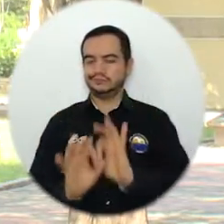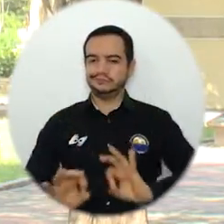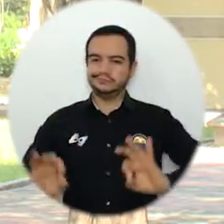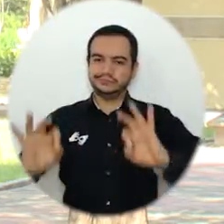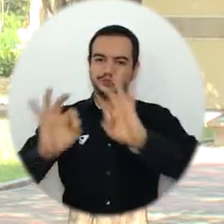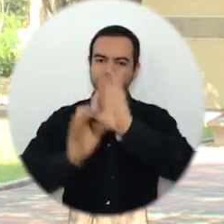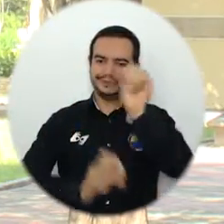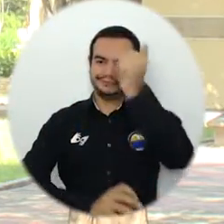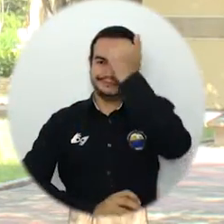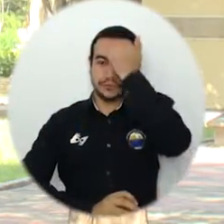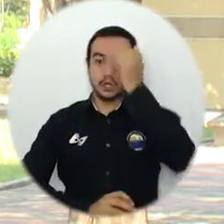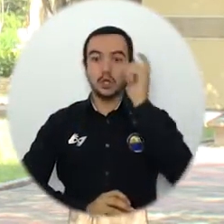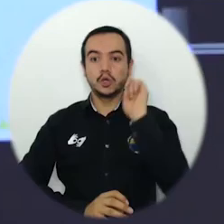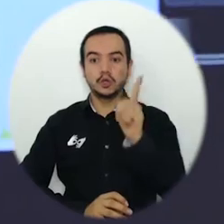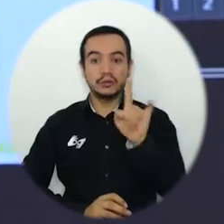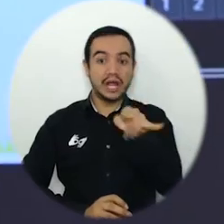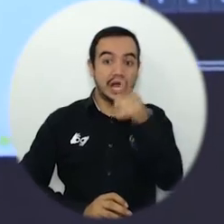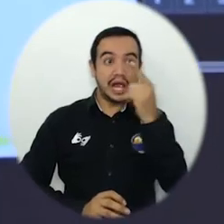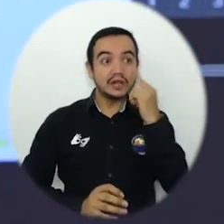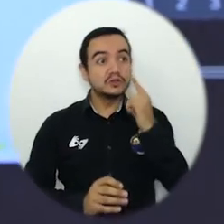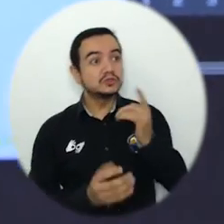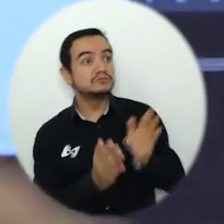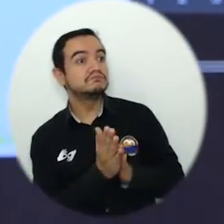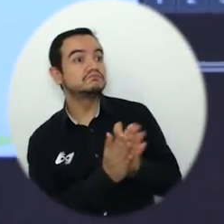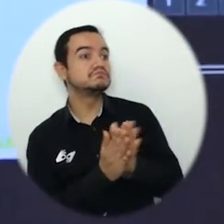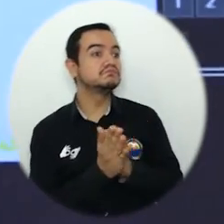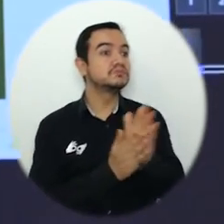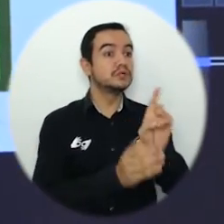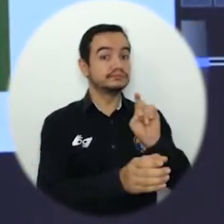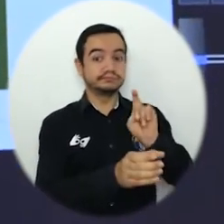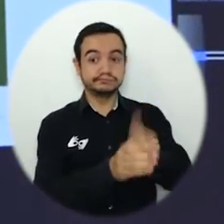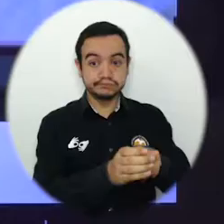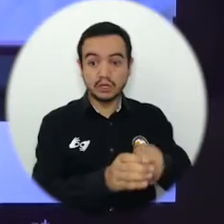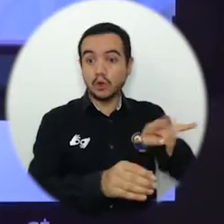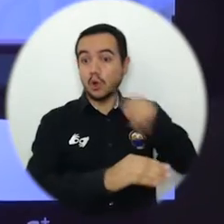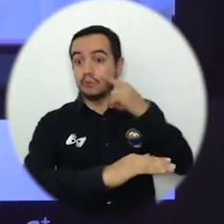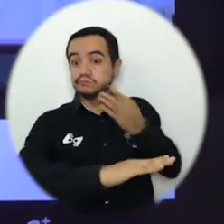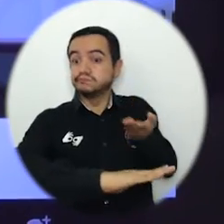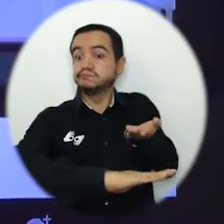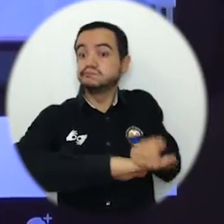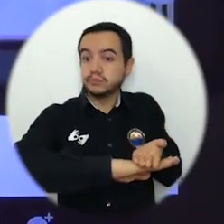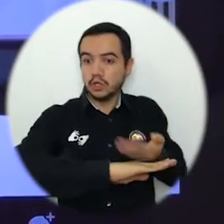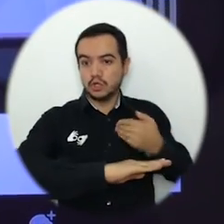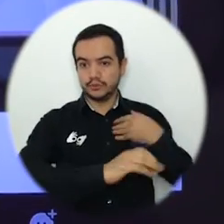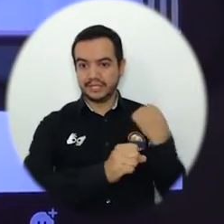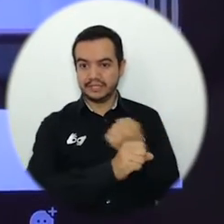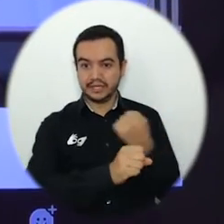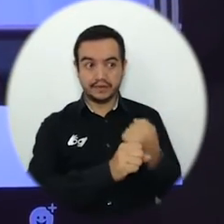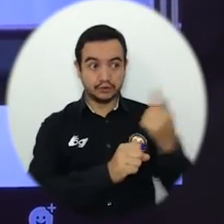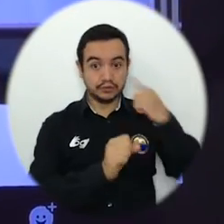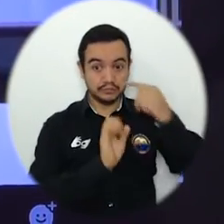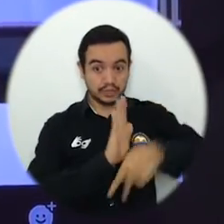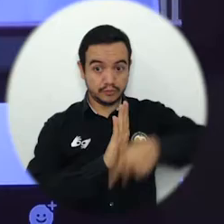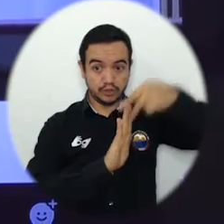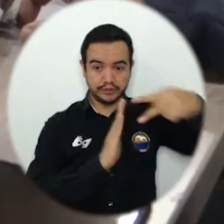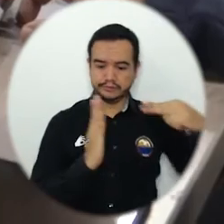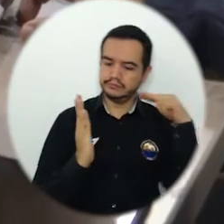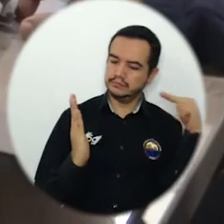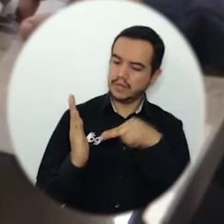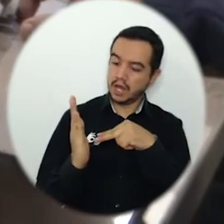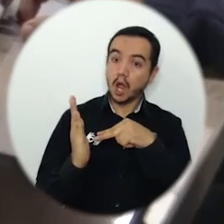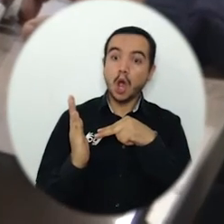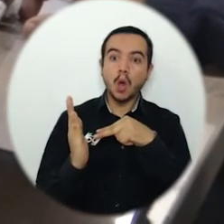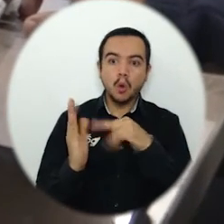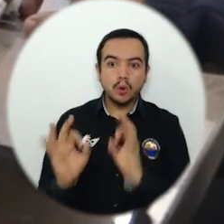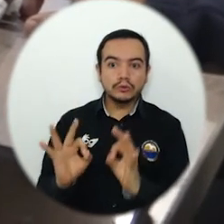importante, ya que si me encuentro en algún trabajo o si me postulo para algún trabajo, mira mi hoja de vida y